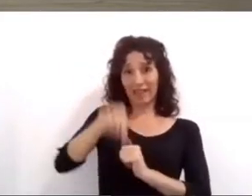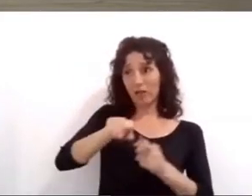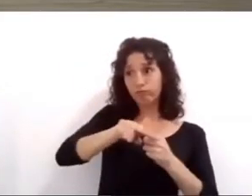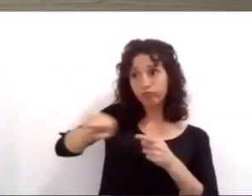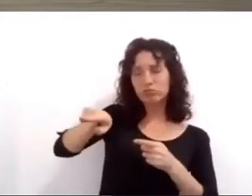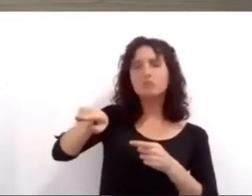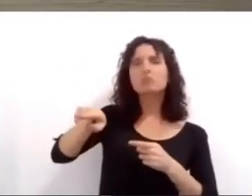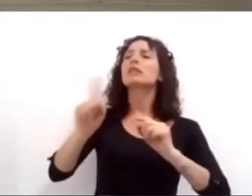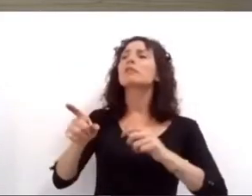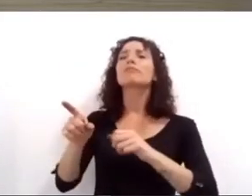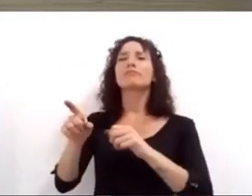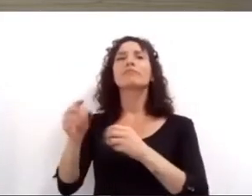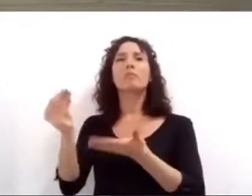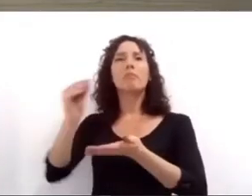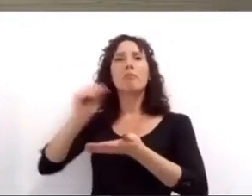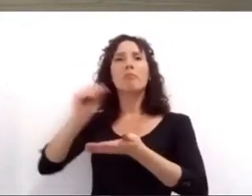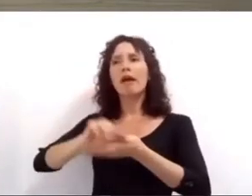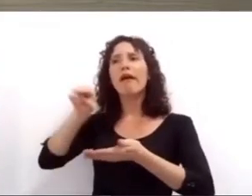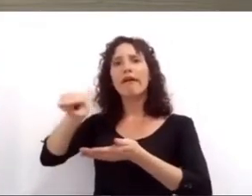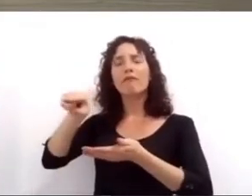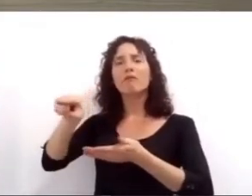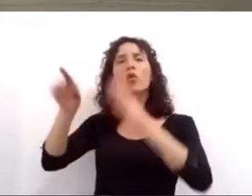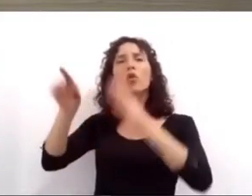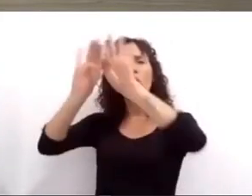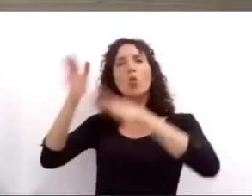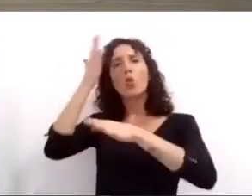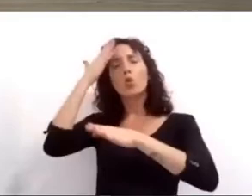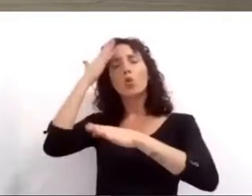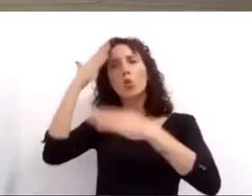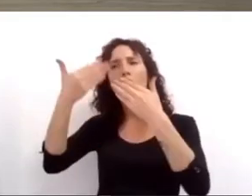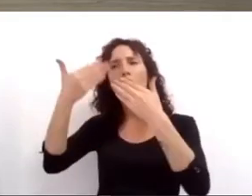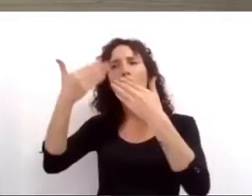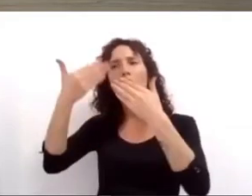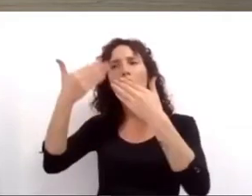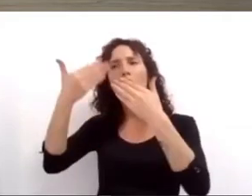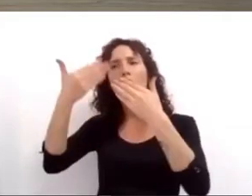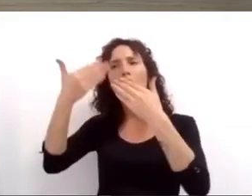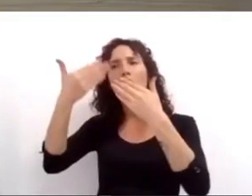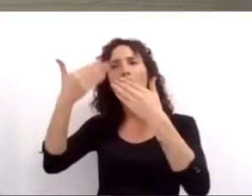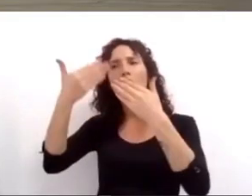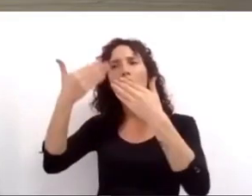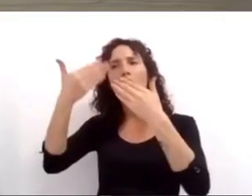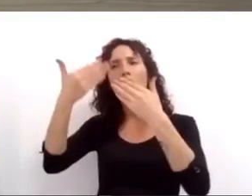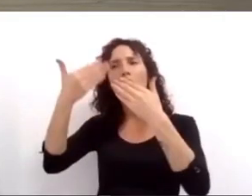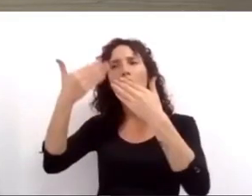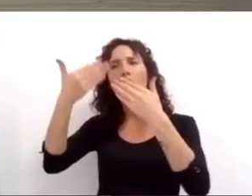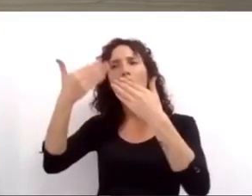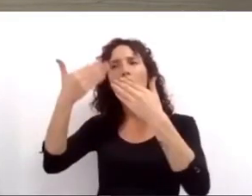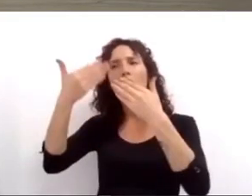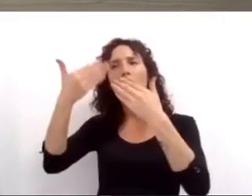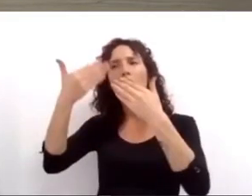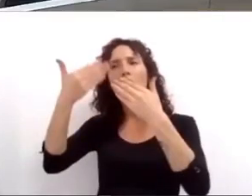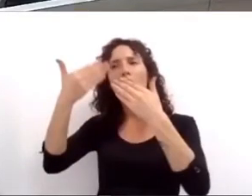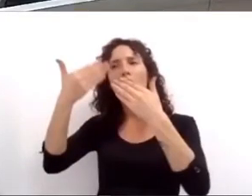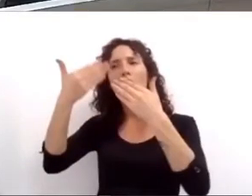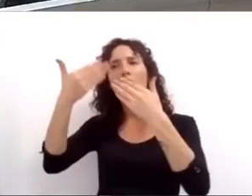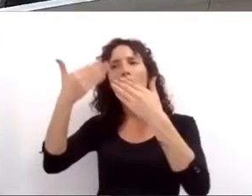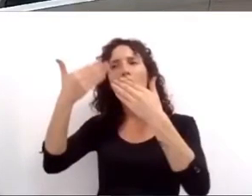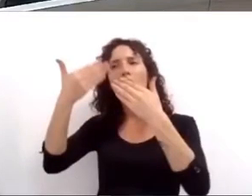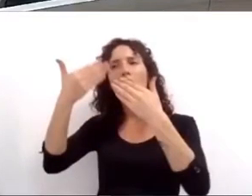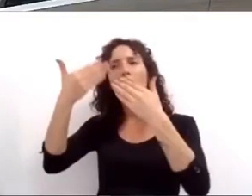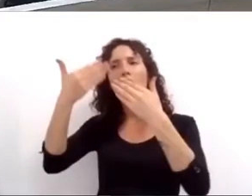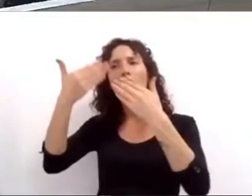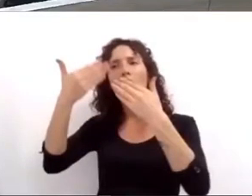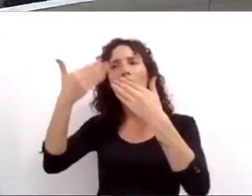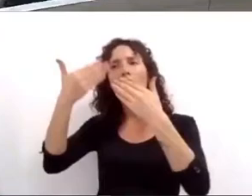barrios de la ciudad tanto como el derecho a un hábito digno todas y todas tenemos derecho a la belleza empezando por la casa donde vivimos